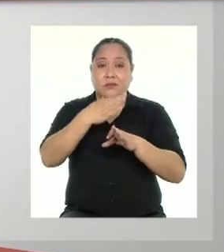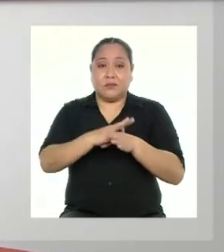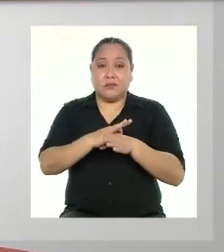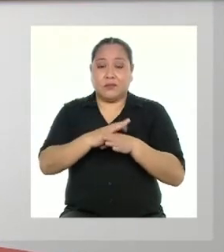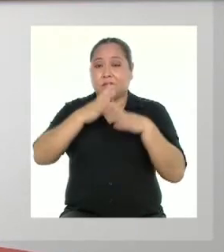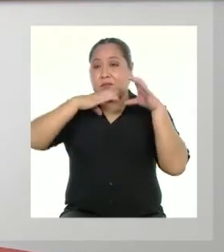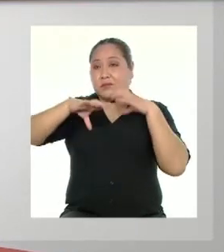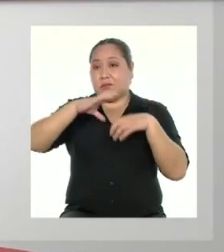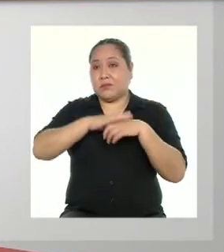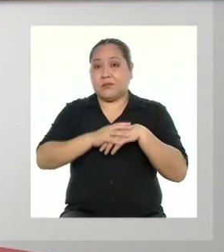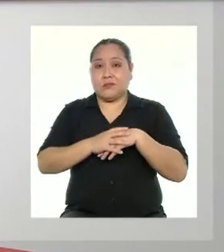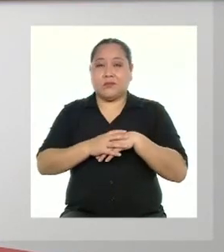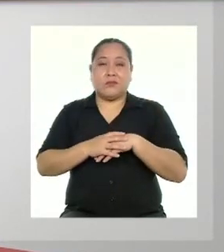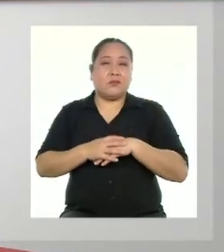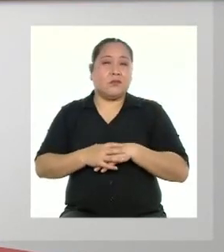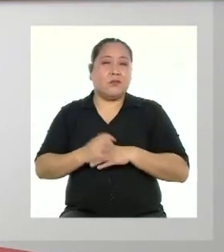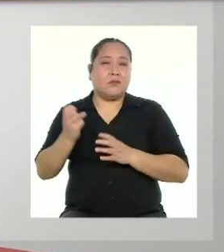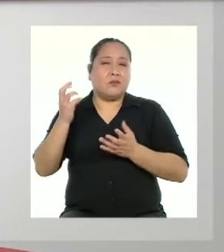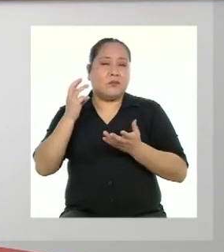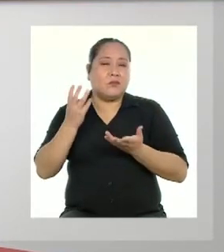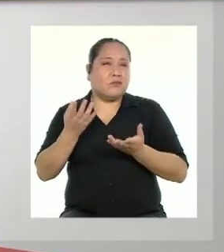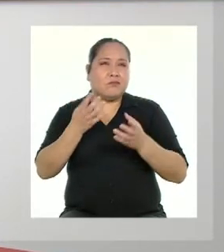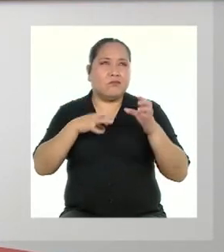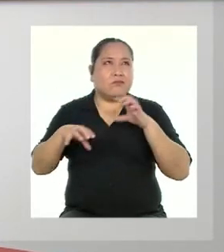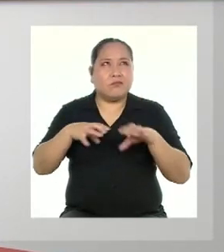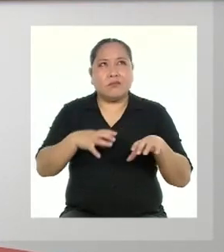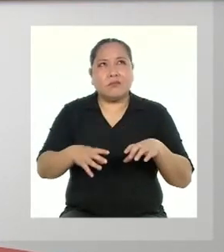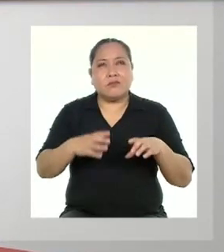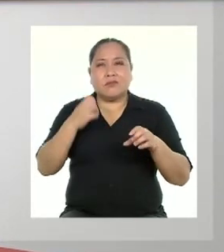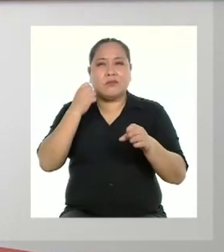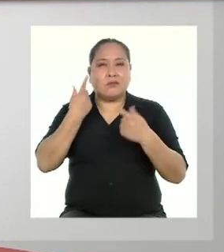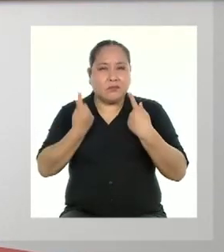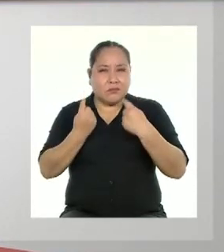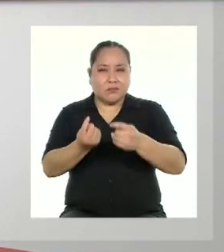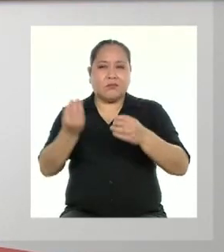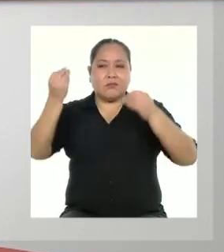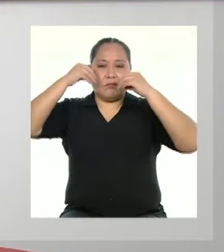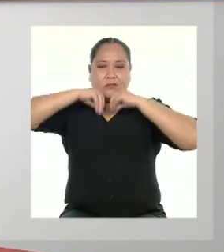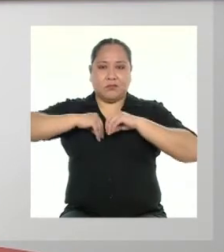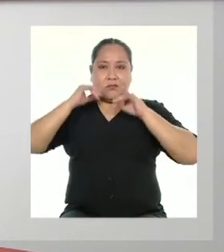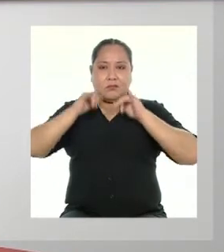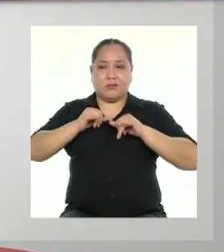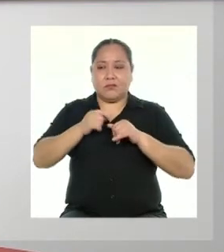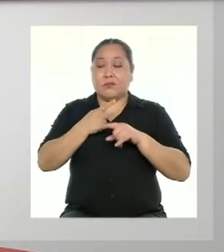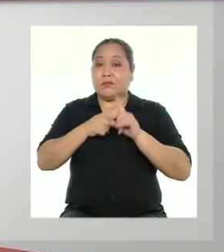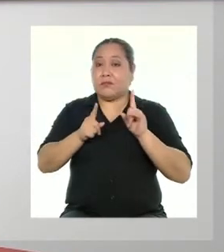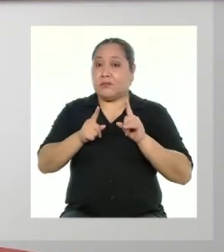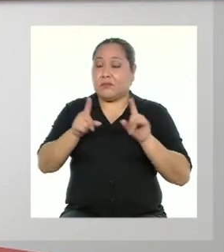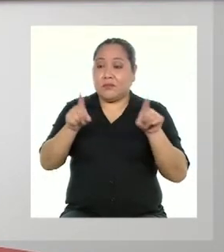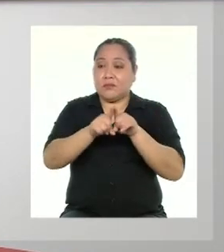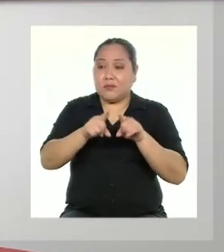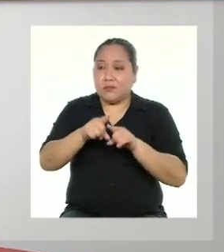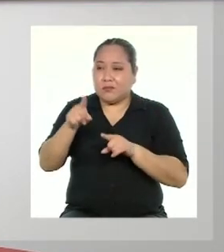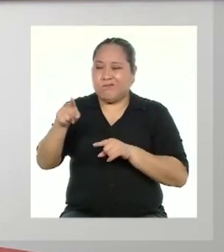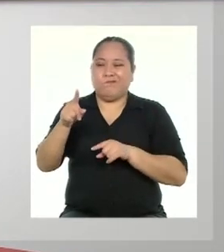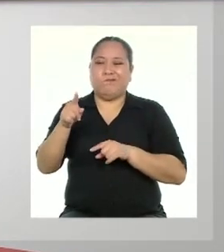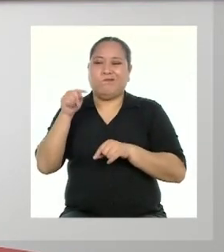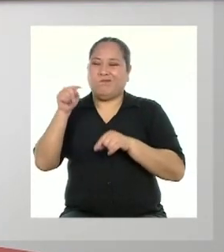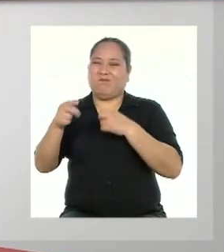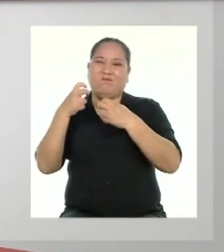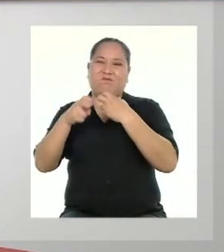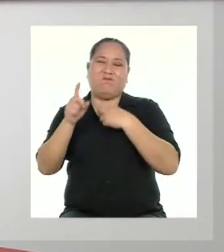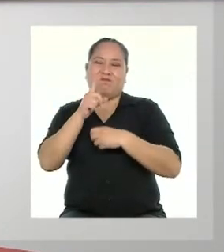haremos lo posible por tenerlas en nuestra vida. O por el contrario, si identificamos qué situaciones nos disgustan,